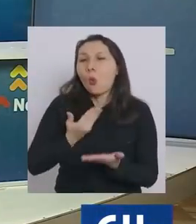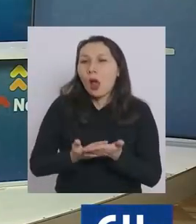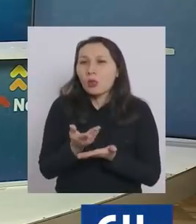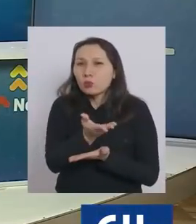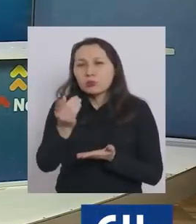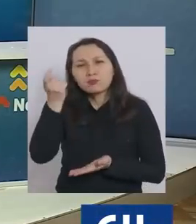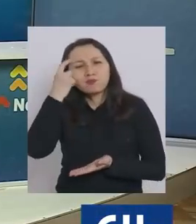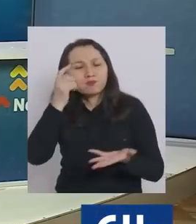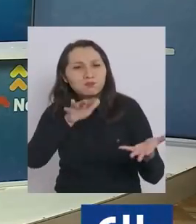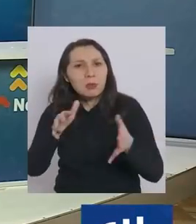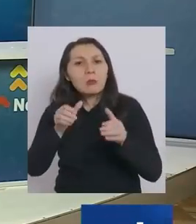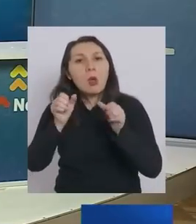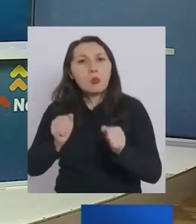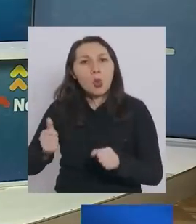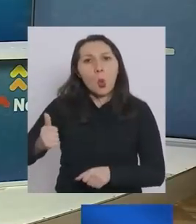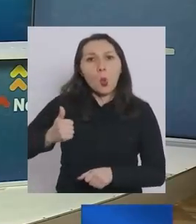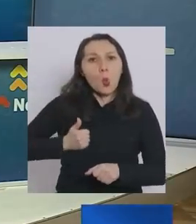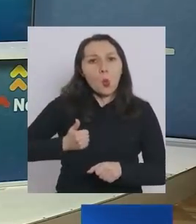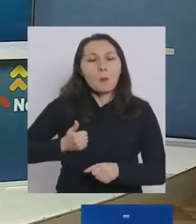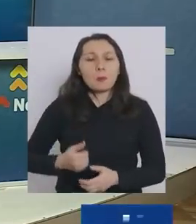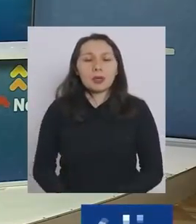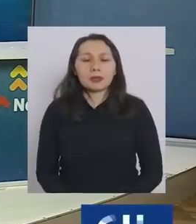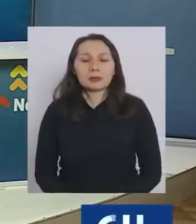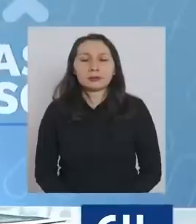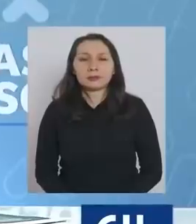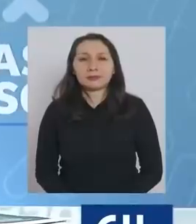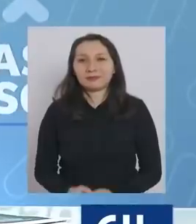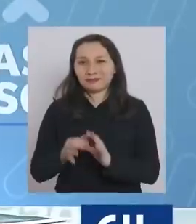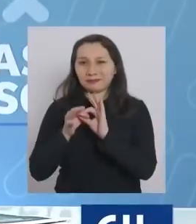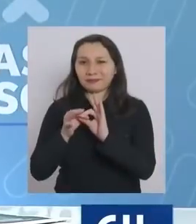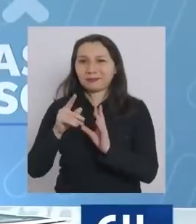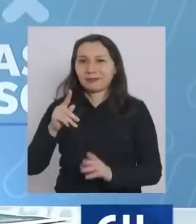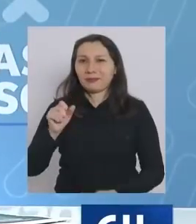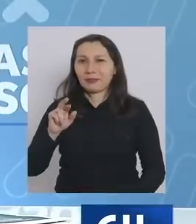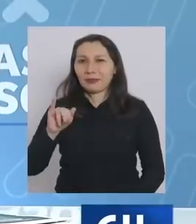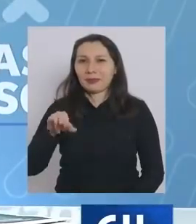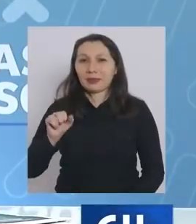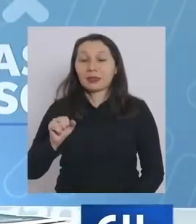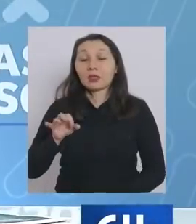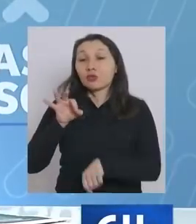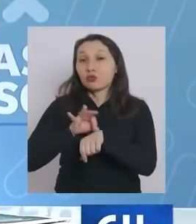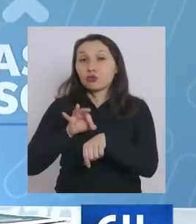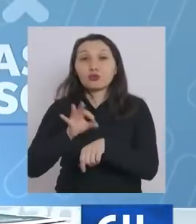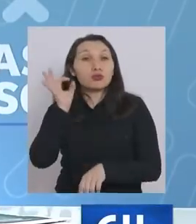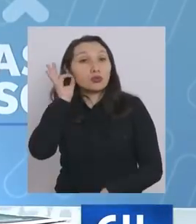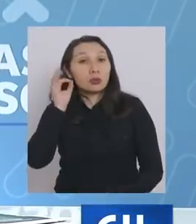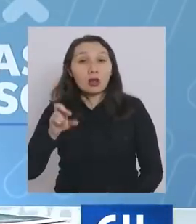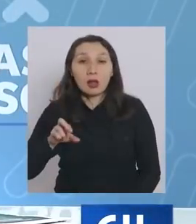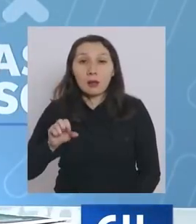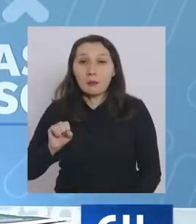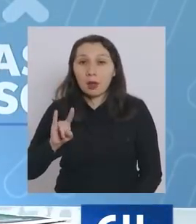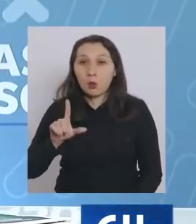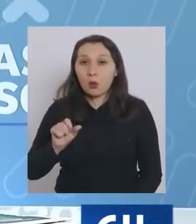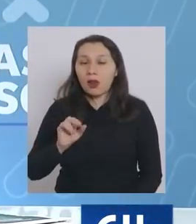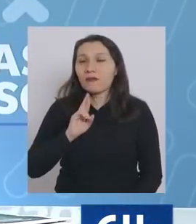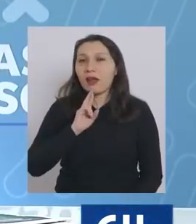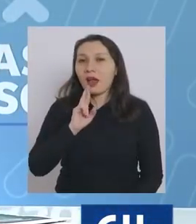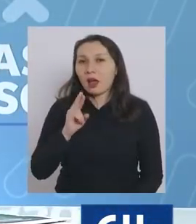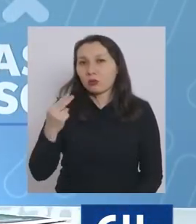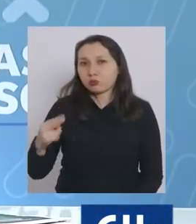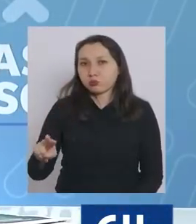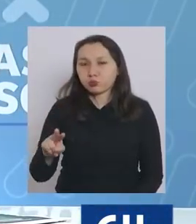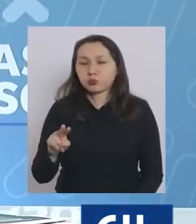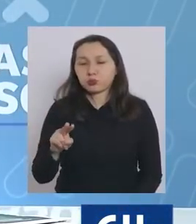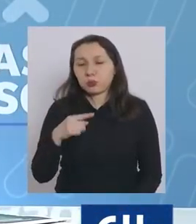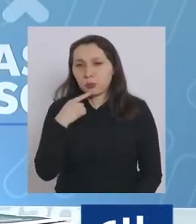estiman ustedes que esto podría cumplirse? muchas gracias Karina la doctora Paula Daza dará respuesta a